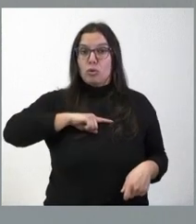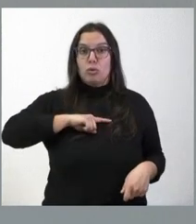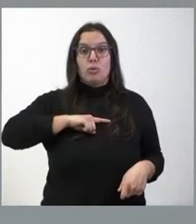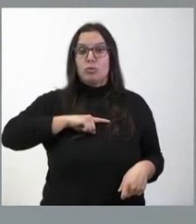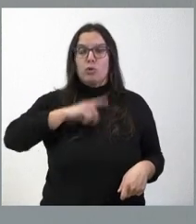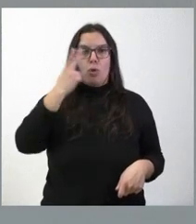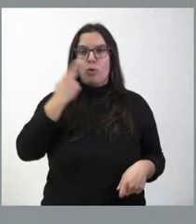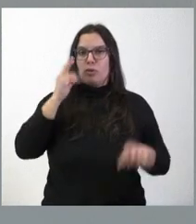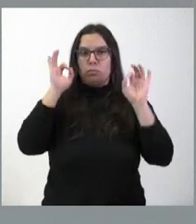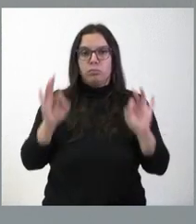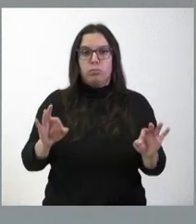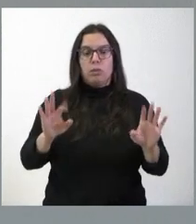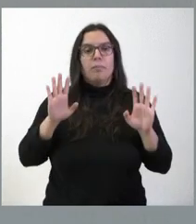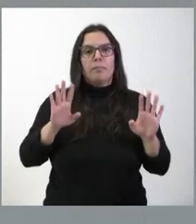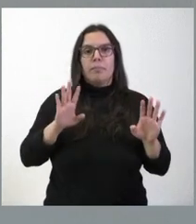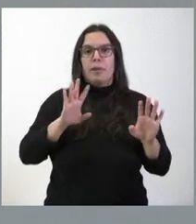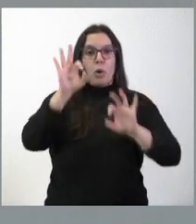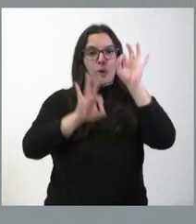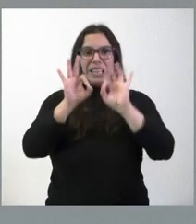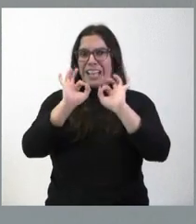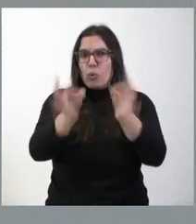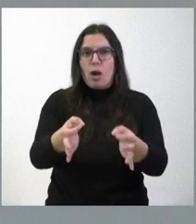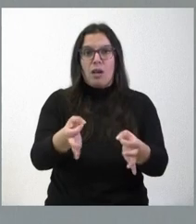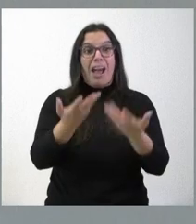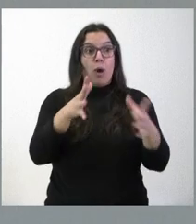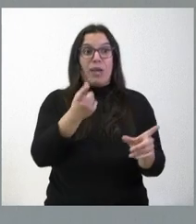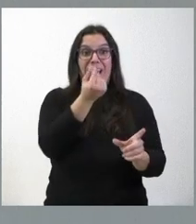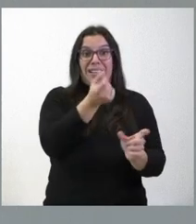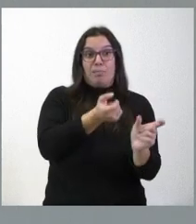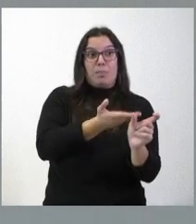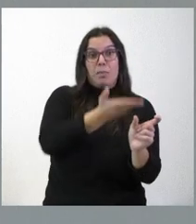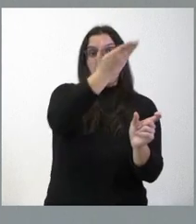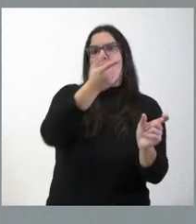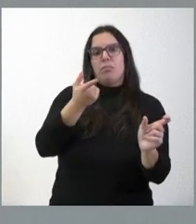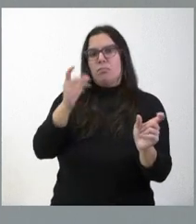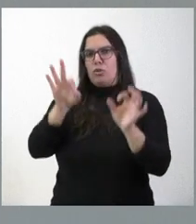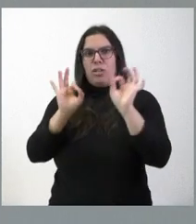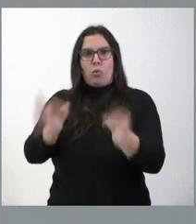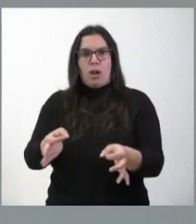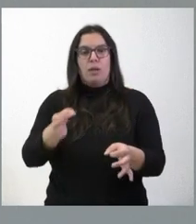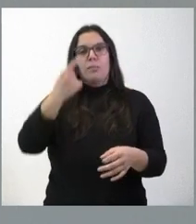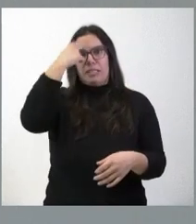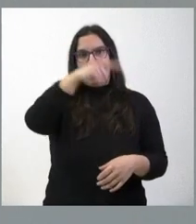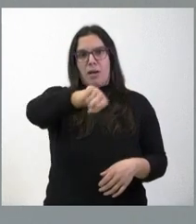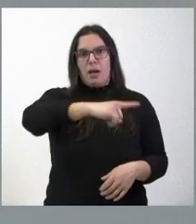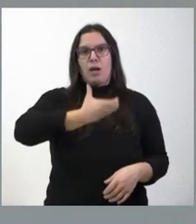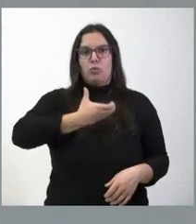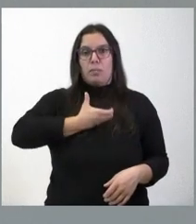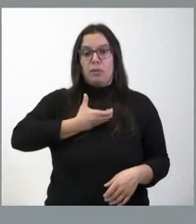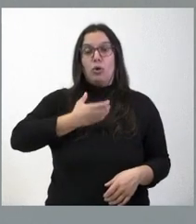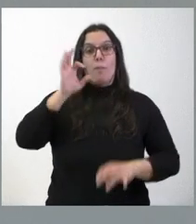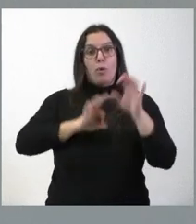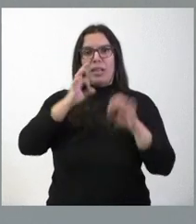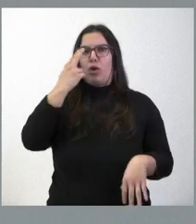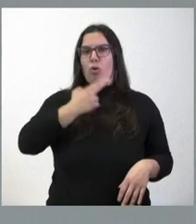correspondía, pero vamos a seguir manteniendo el porcentaje que nos corresponde. Por tanto, que tenga la seguridad el ayuntamiento, que nosotros el porcentaje que habíamos asignado